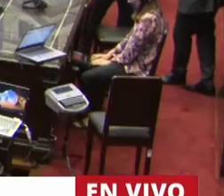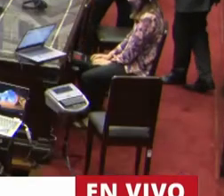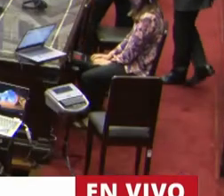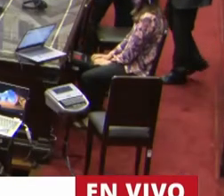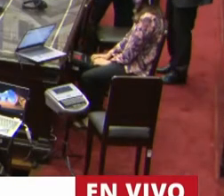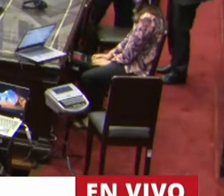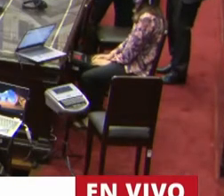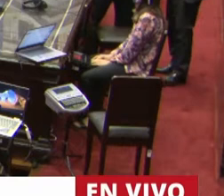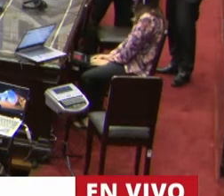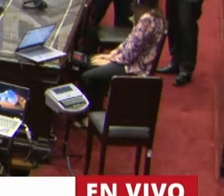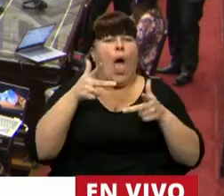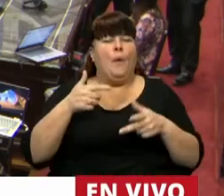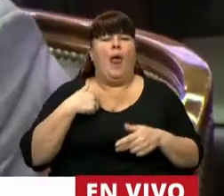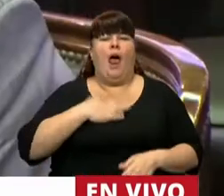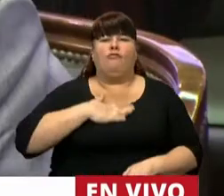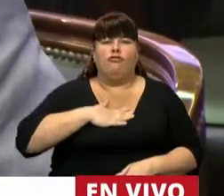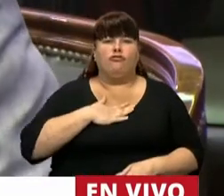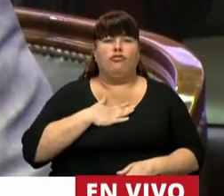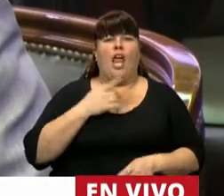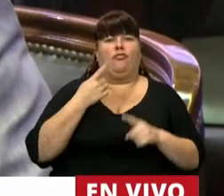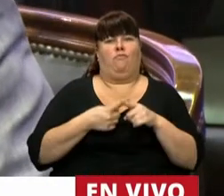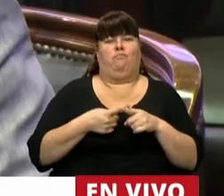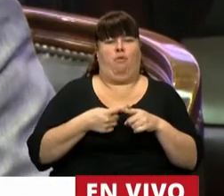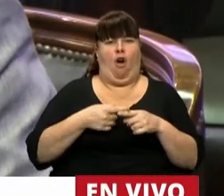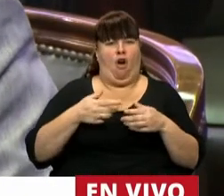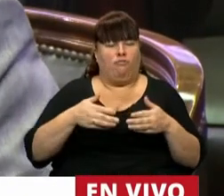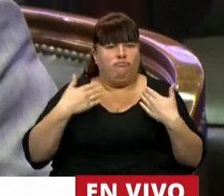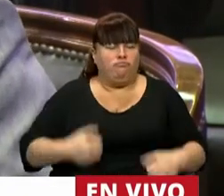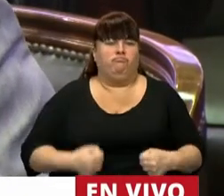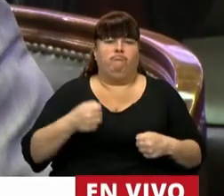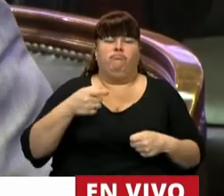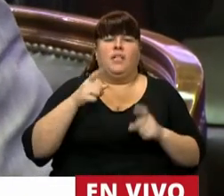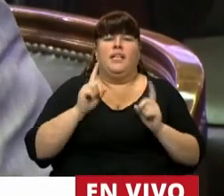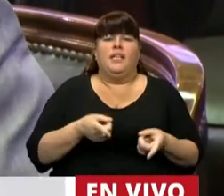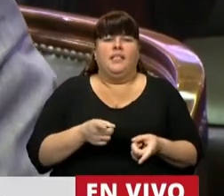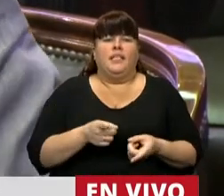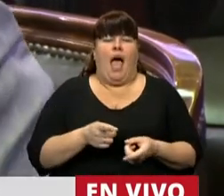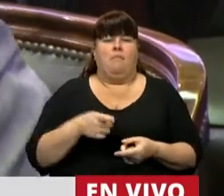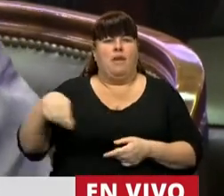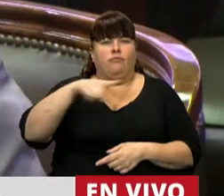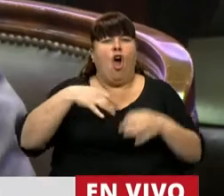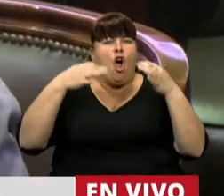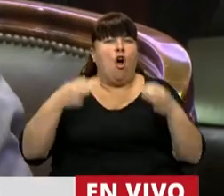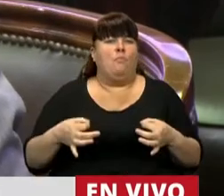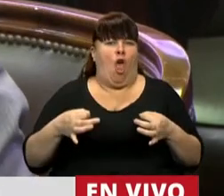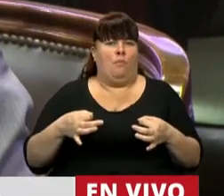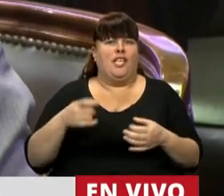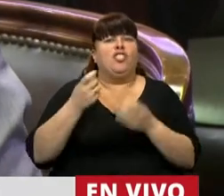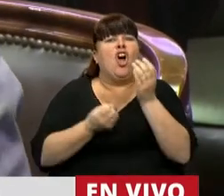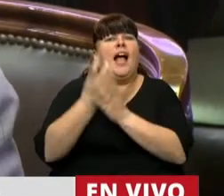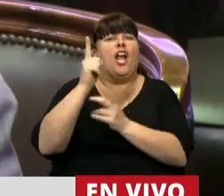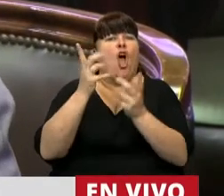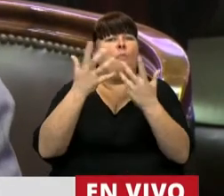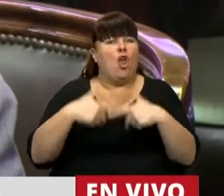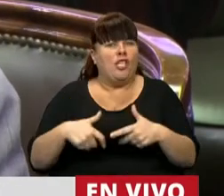Quiero expresar mi satisfacción por la tenacidad y el compromiso que ha tenido el autor de este